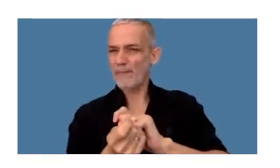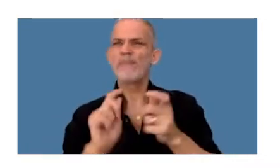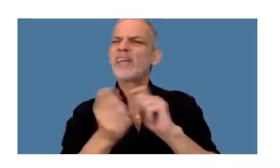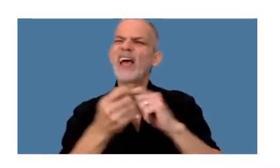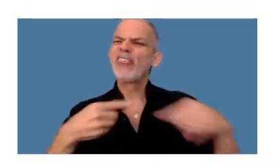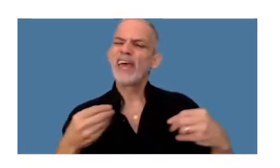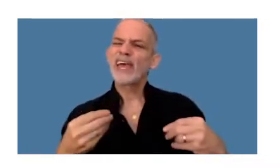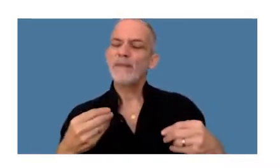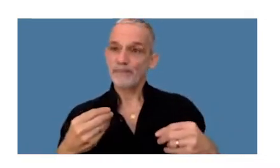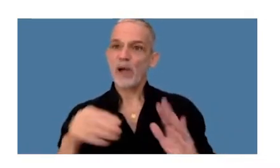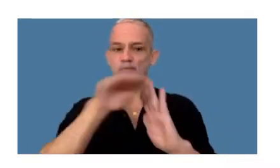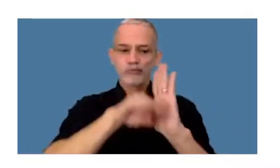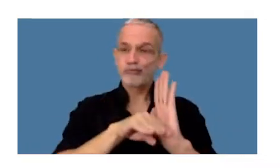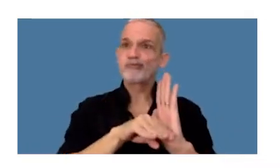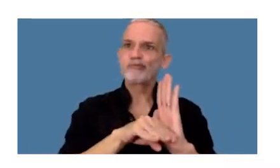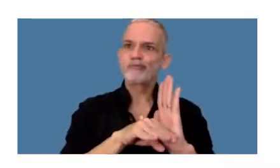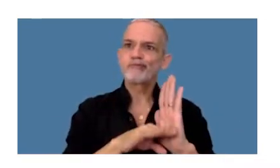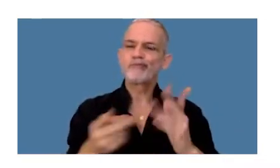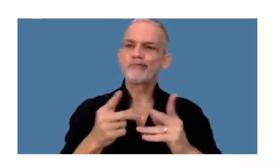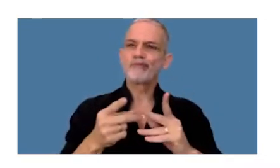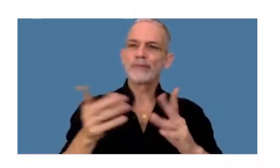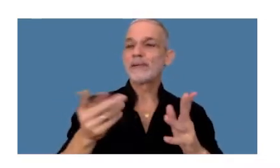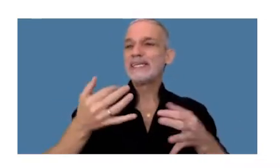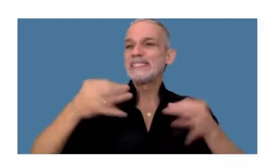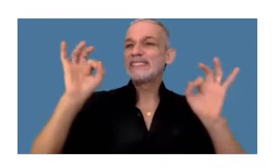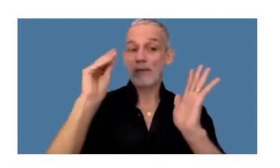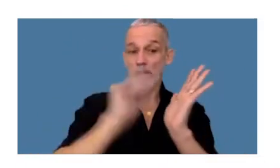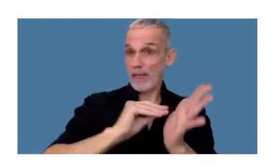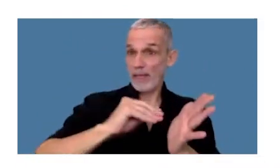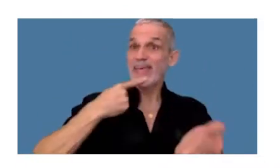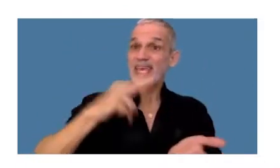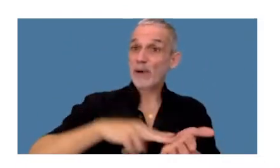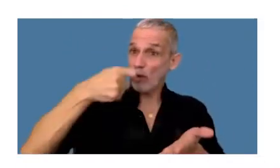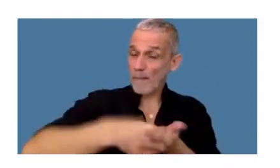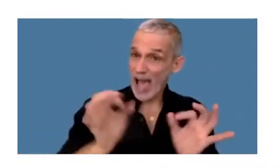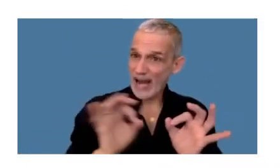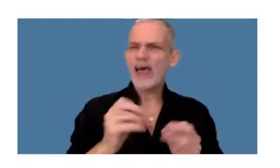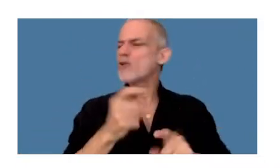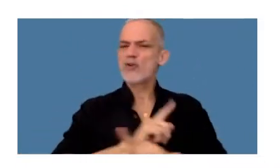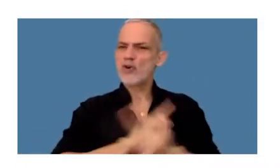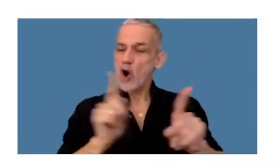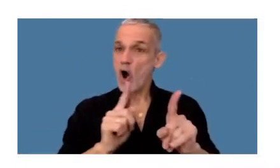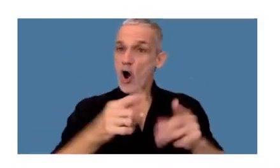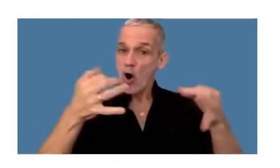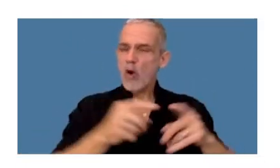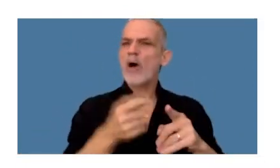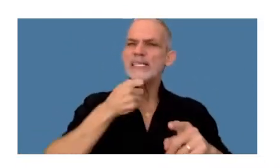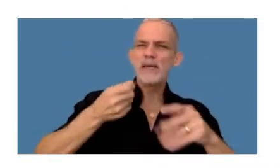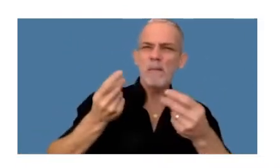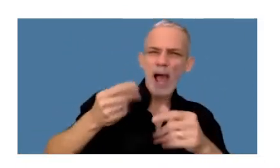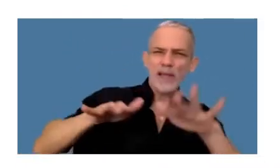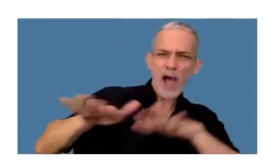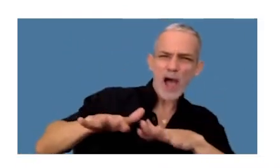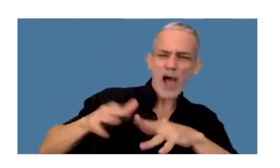cambios establece que las extensiones de este impuesto no se aplicarán cuando los movimientos de fondos